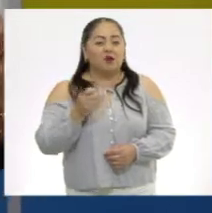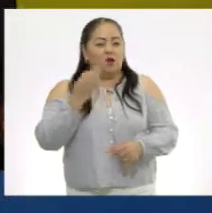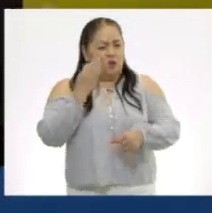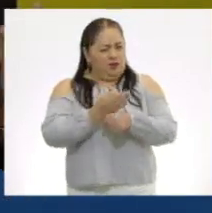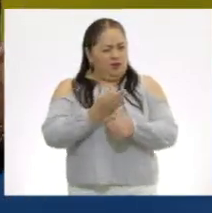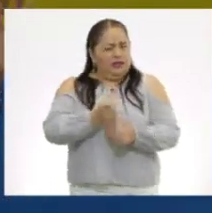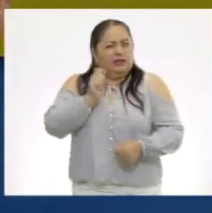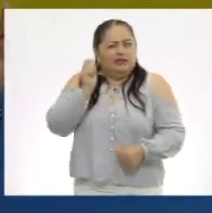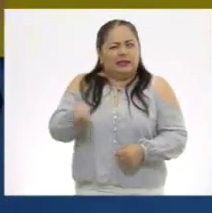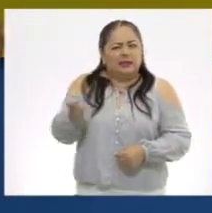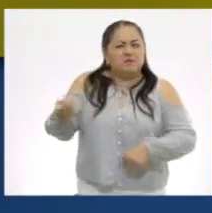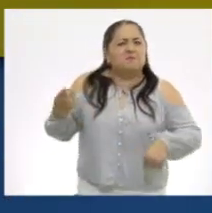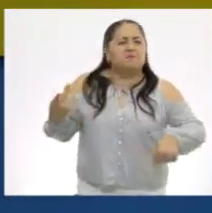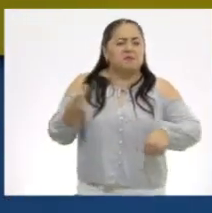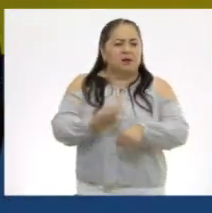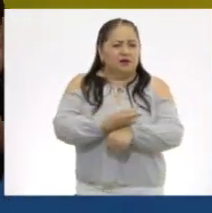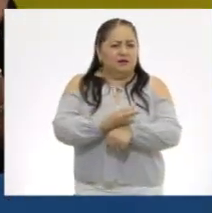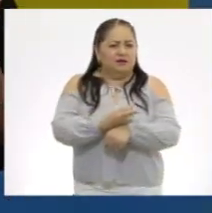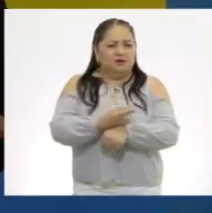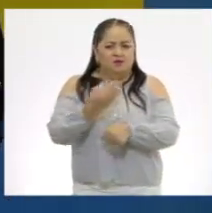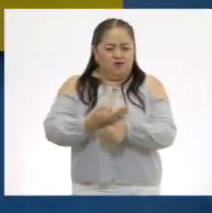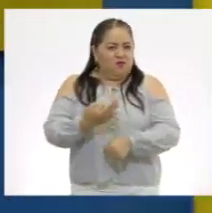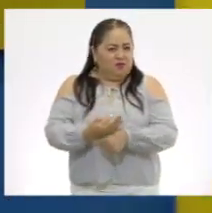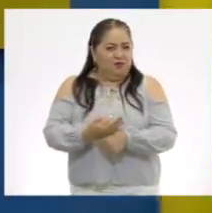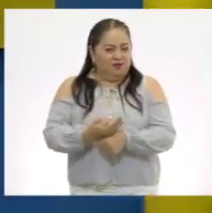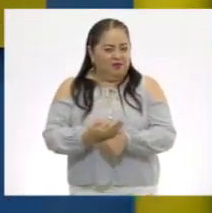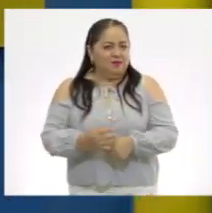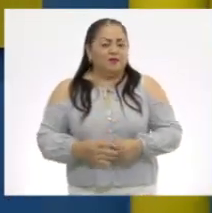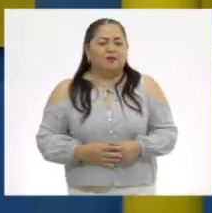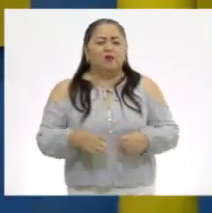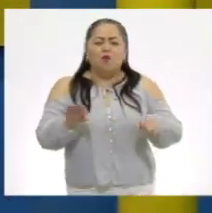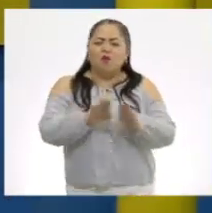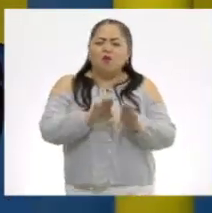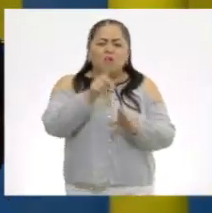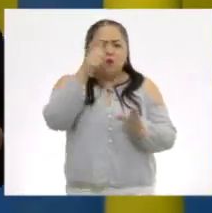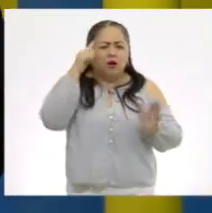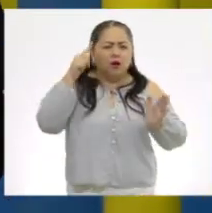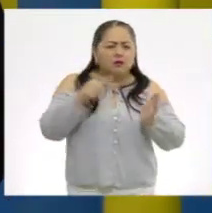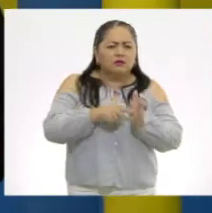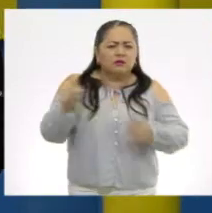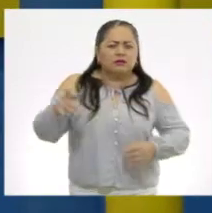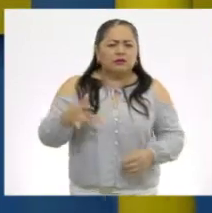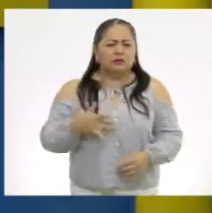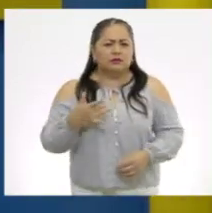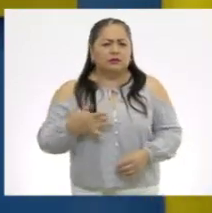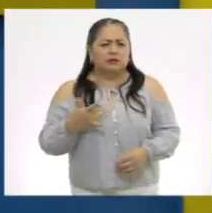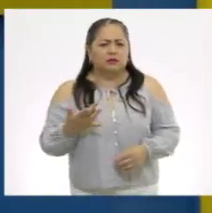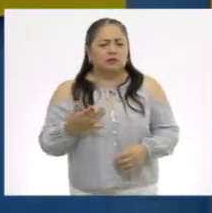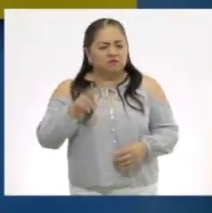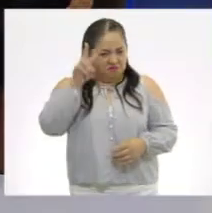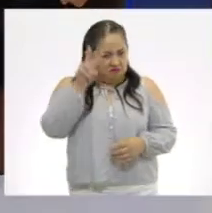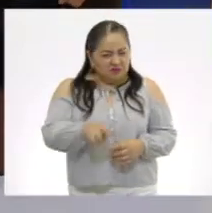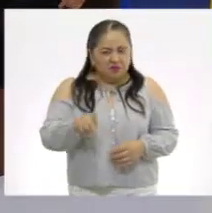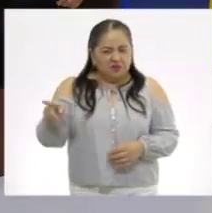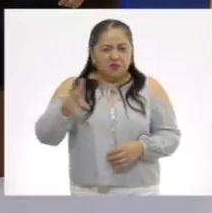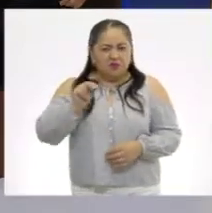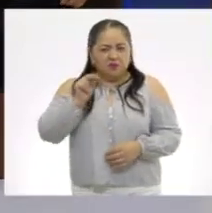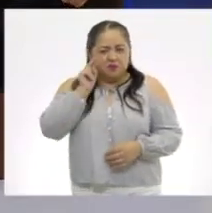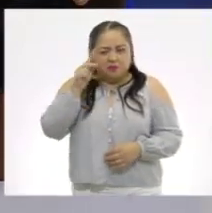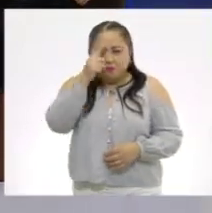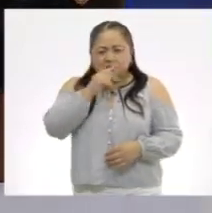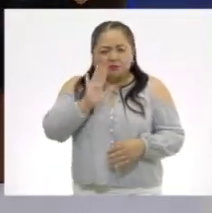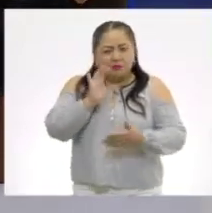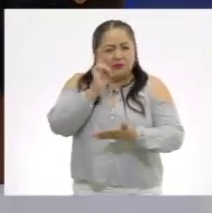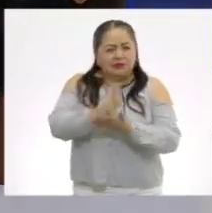averiguar qué es lo que le está pasando en estos momentos. ¿Cómo creen que se siente Aníbal? ¿Verdad que sí se nota un poco triste?